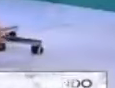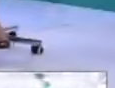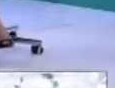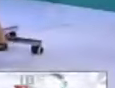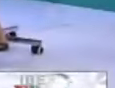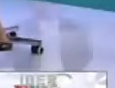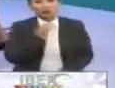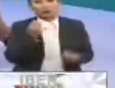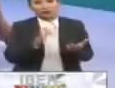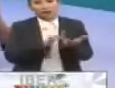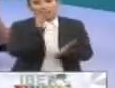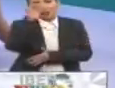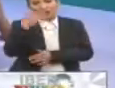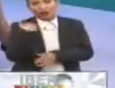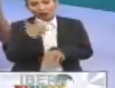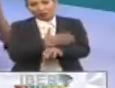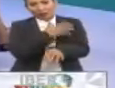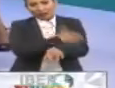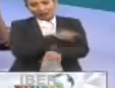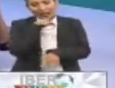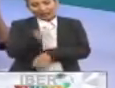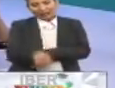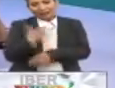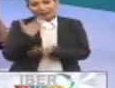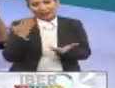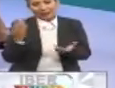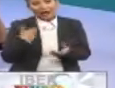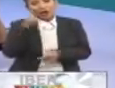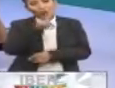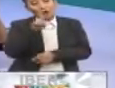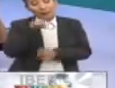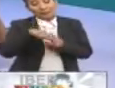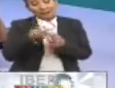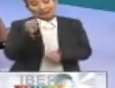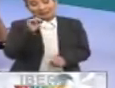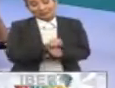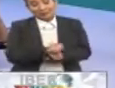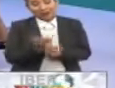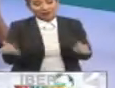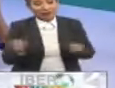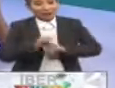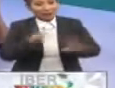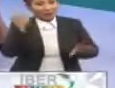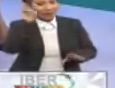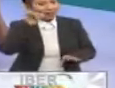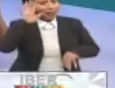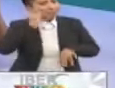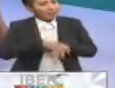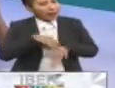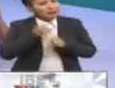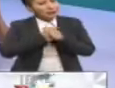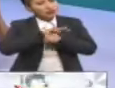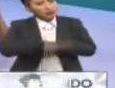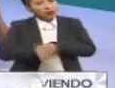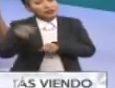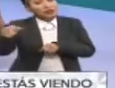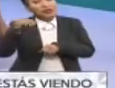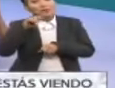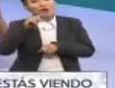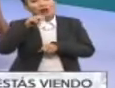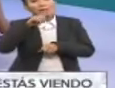Bueno, pues muchísimas gracias por acompañarnos en esta emisión de lunes, inicio de semana, Ana Cris. Por supuesto, mañana les tendremos más información